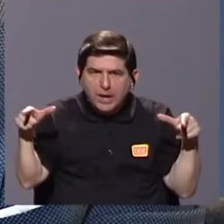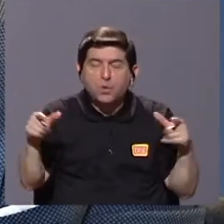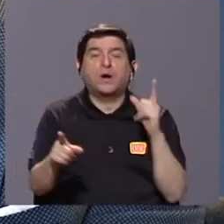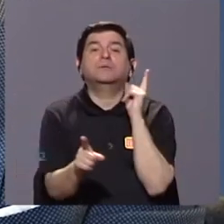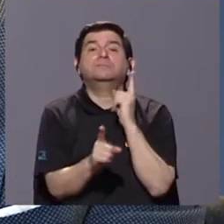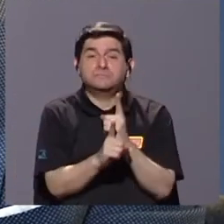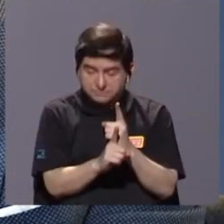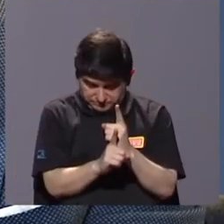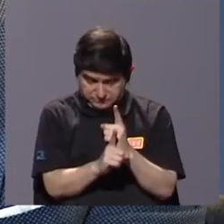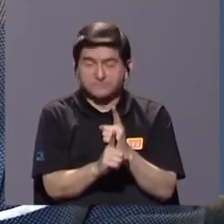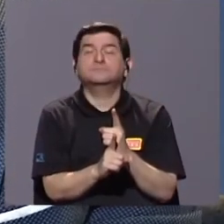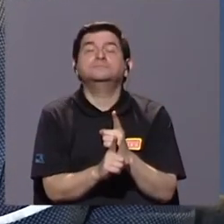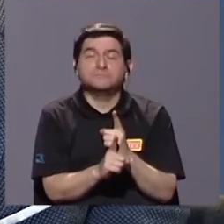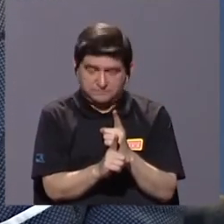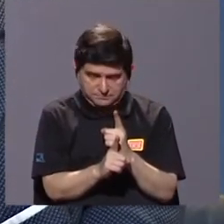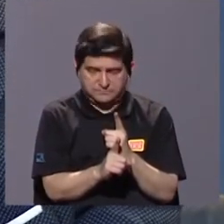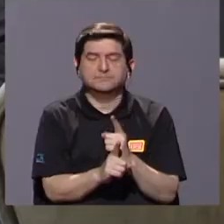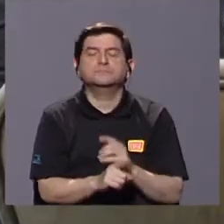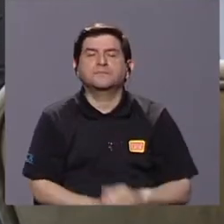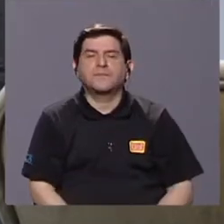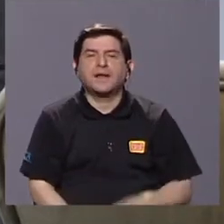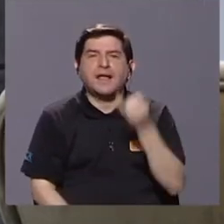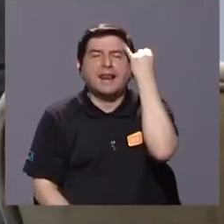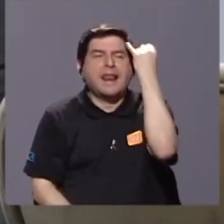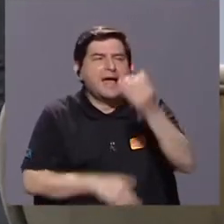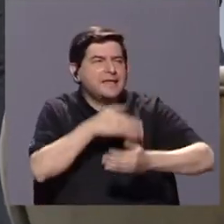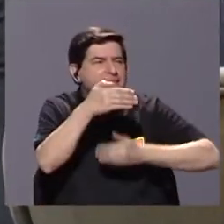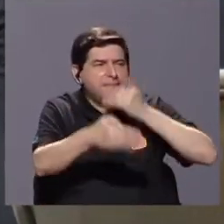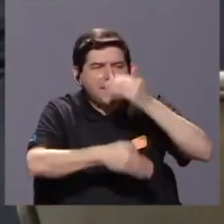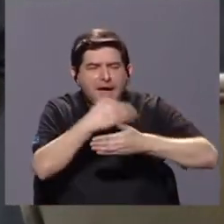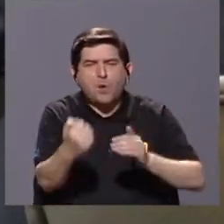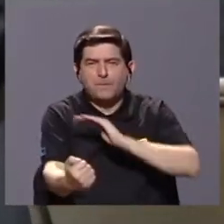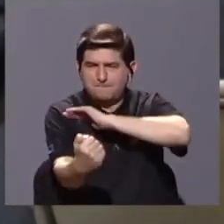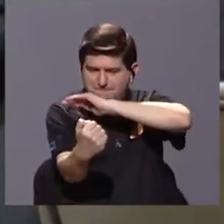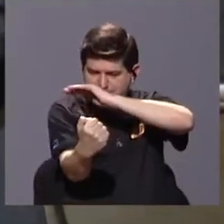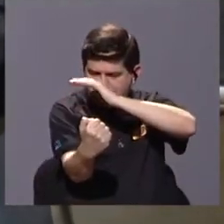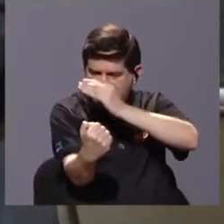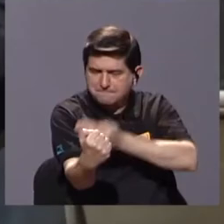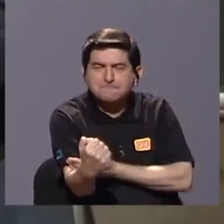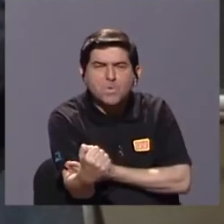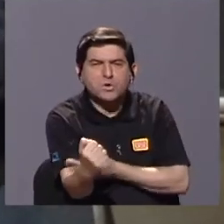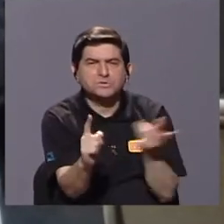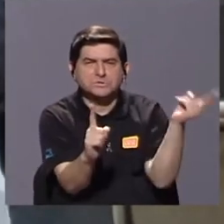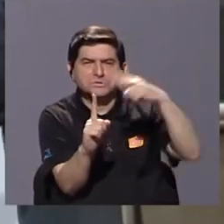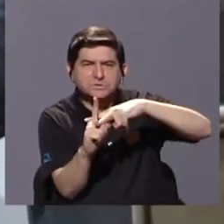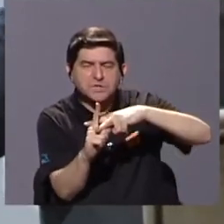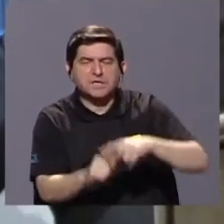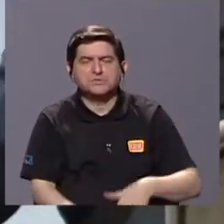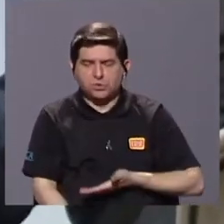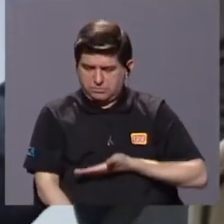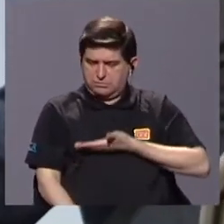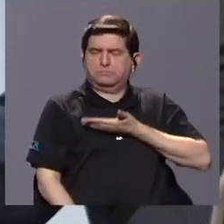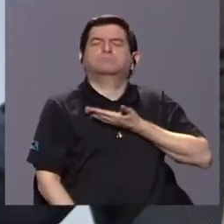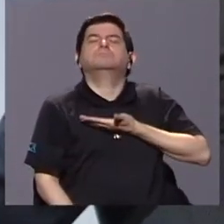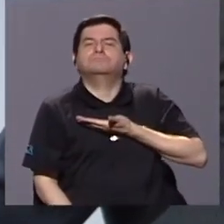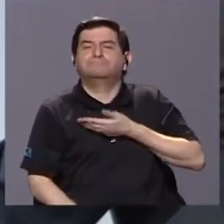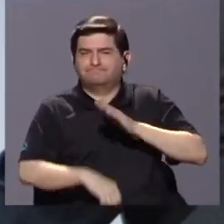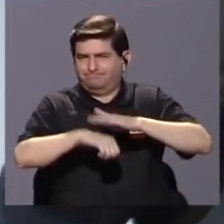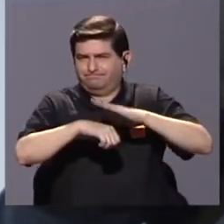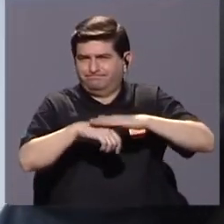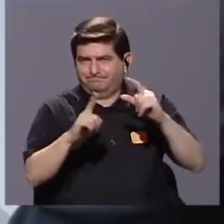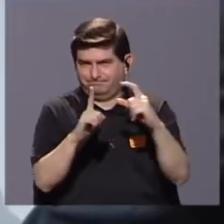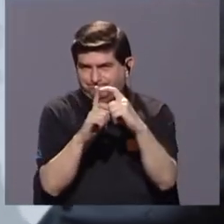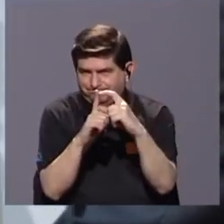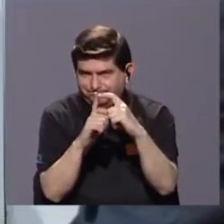Correcto. La idea es que hay que hacer un proceso de empoderamiento y de enorgullecimiento, si me permite el